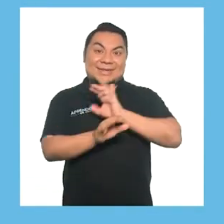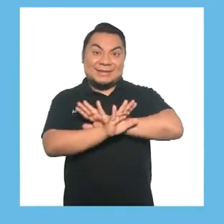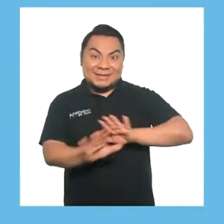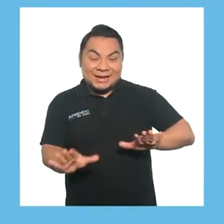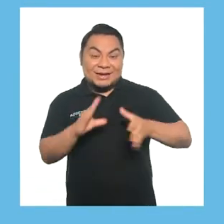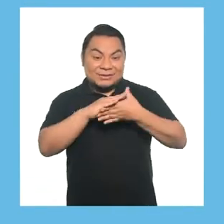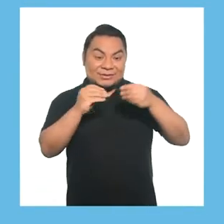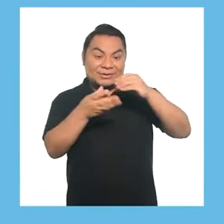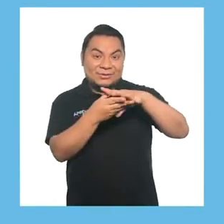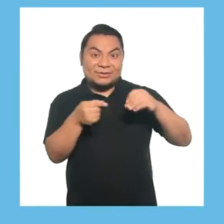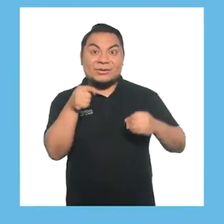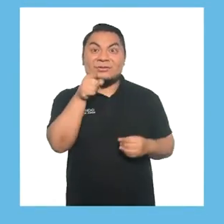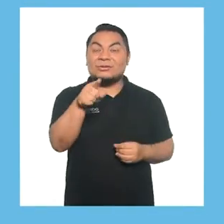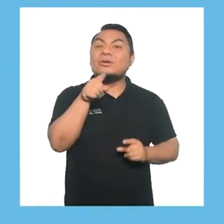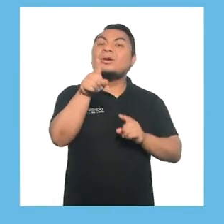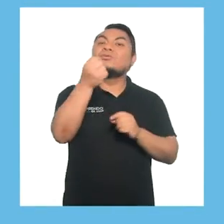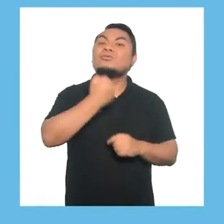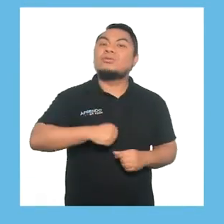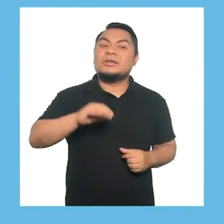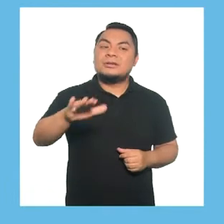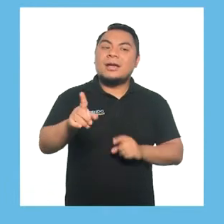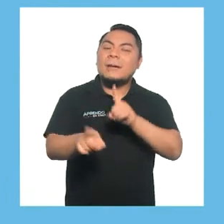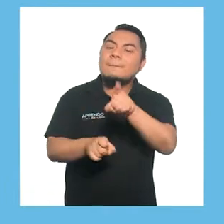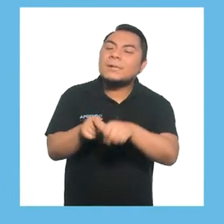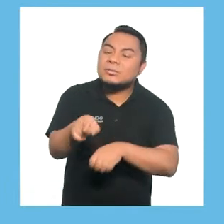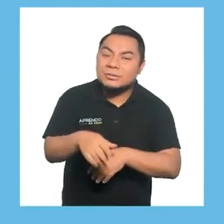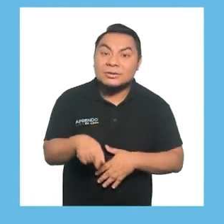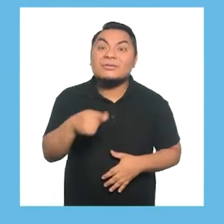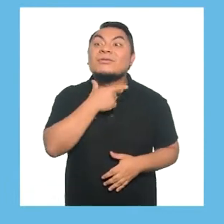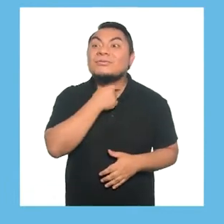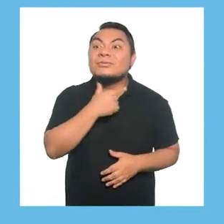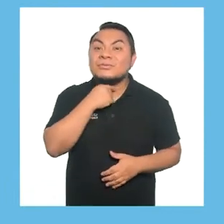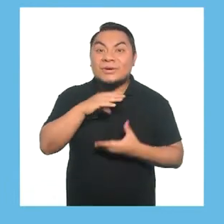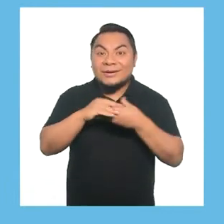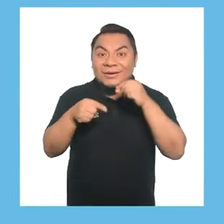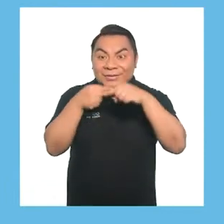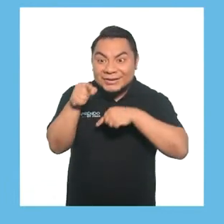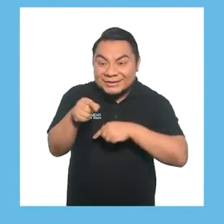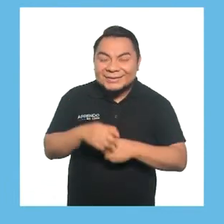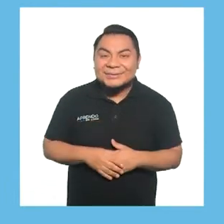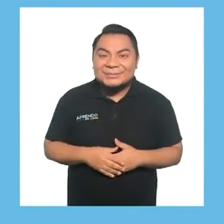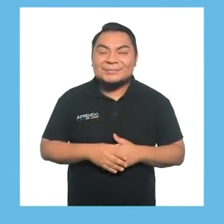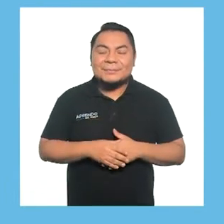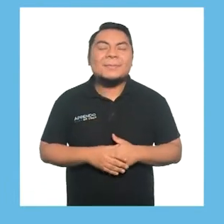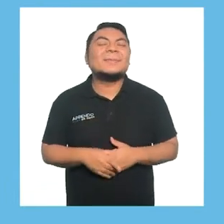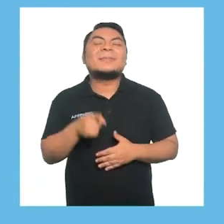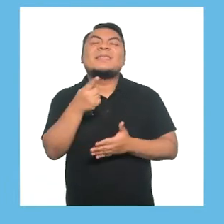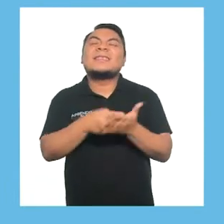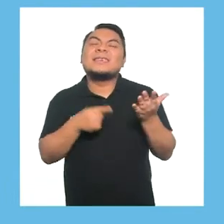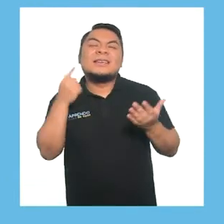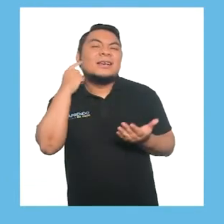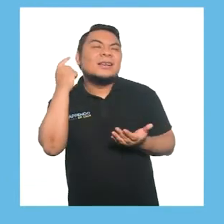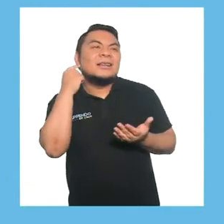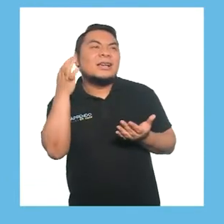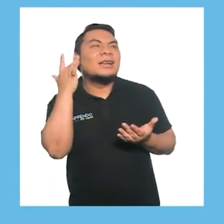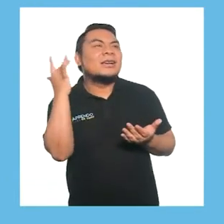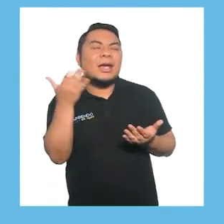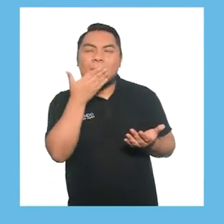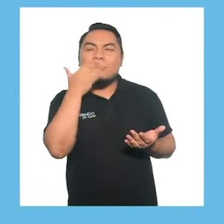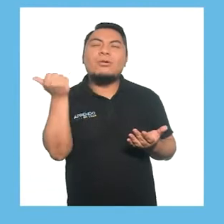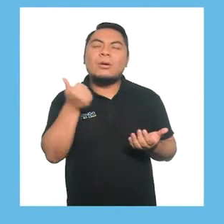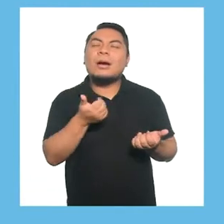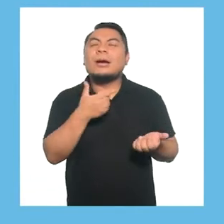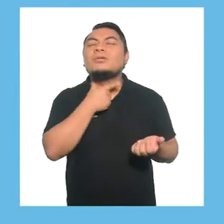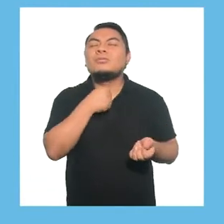el cuento, puedes preguntarle a tu niña o niño. ¿Te gustó el cuento? ¿Qué sonido del cuento